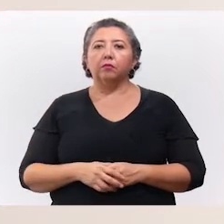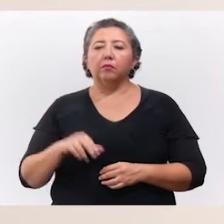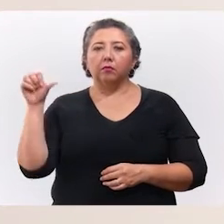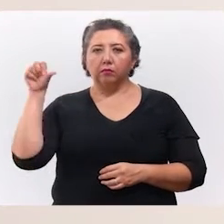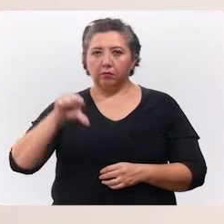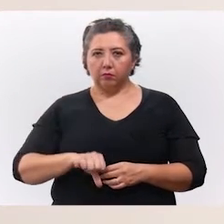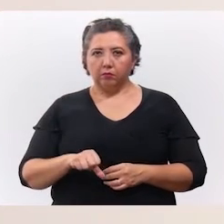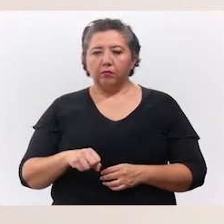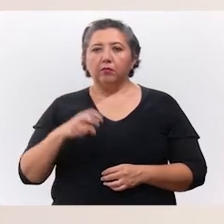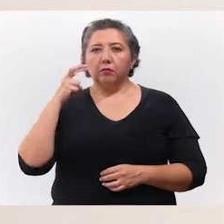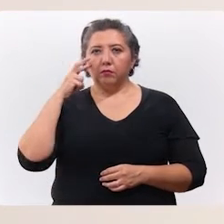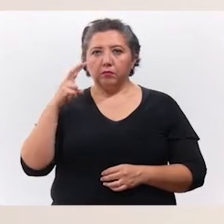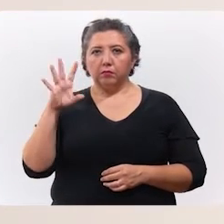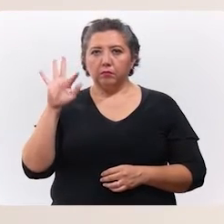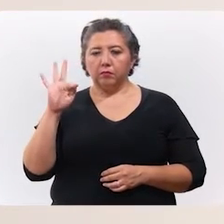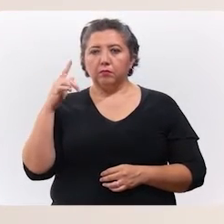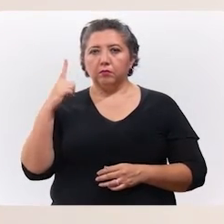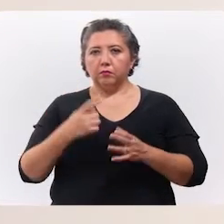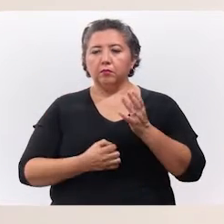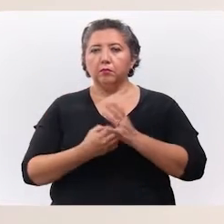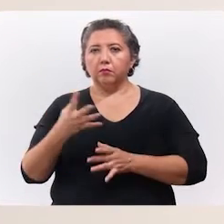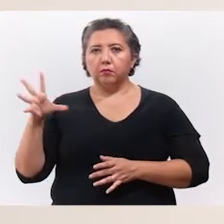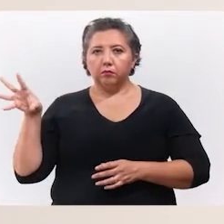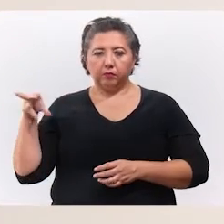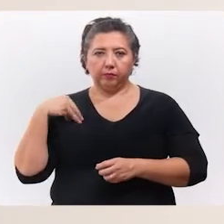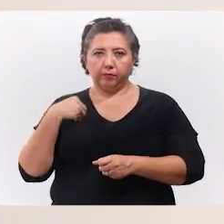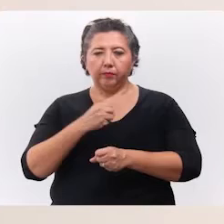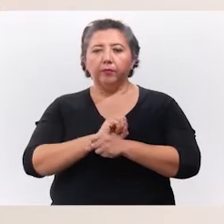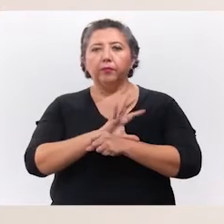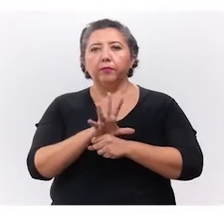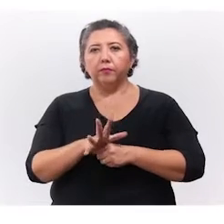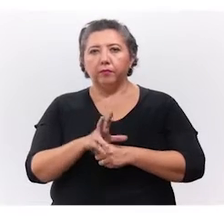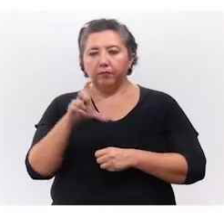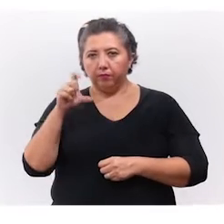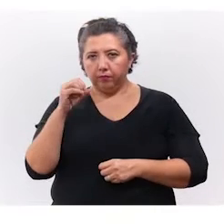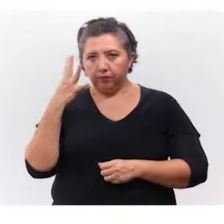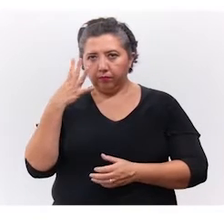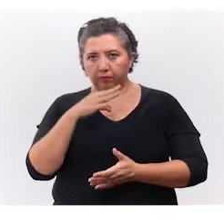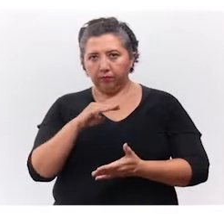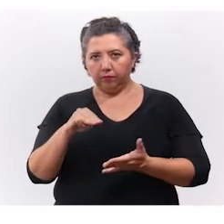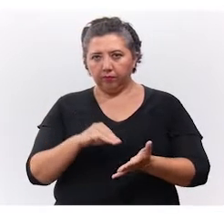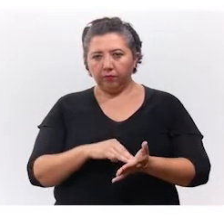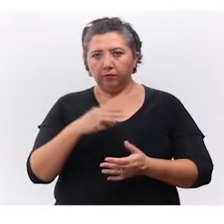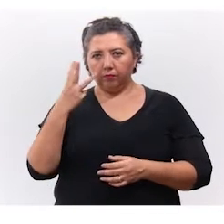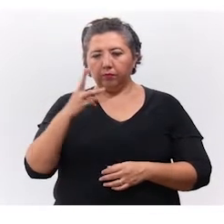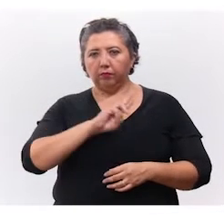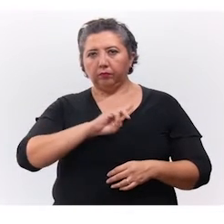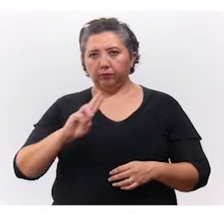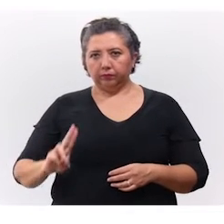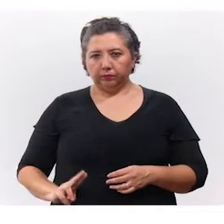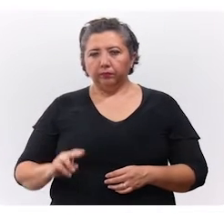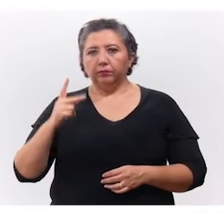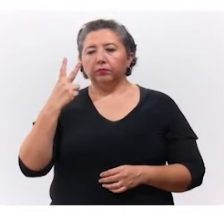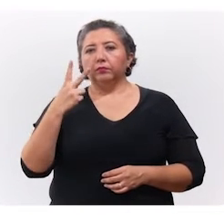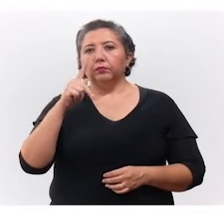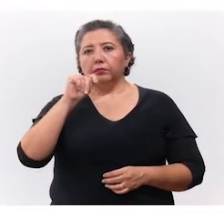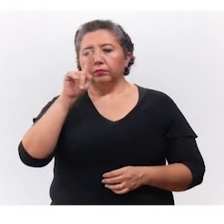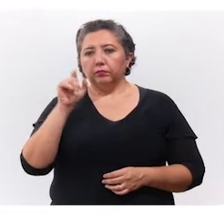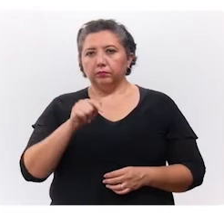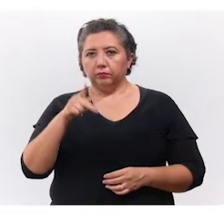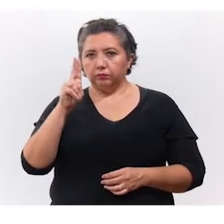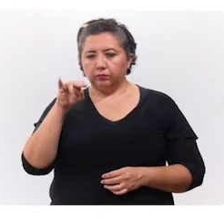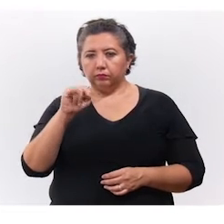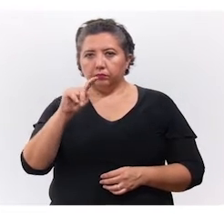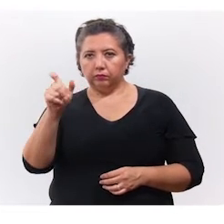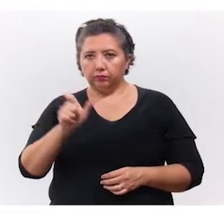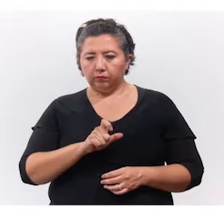Hoy, se detectaron 41 nuevos contagios de coronavirus, 24 en Mérida, 13 en Numán, 2 en Buxotz, Canacín